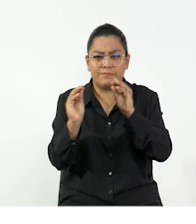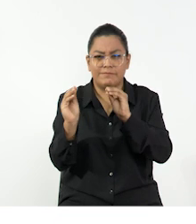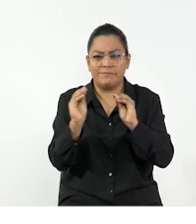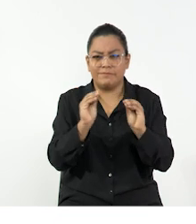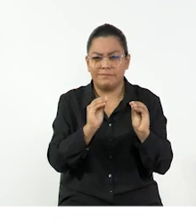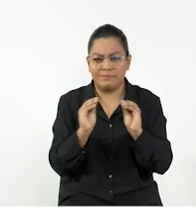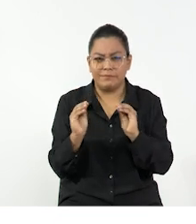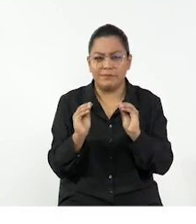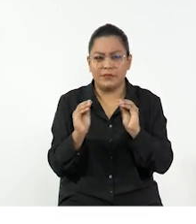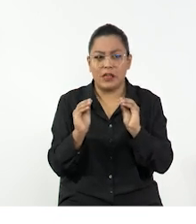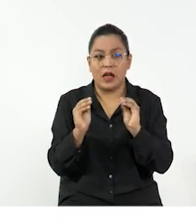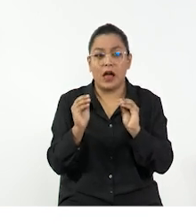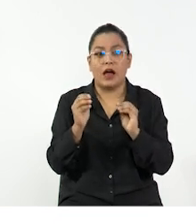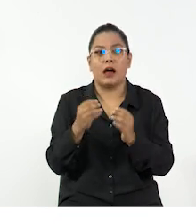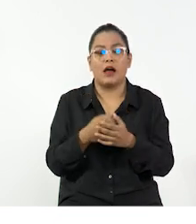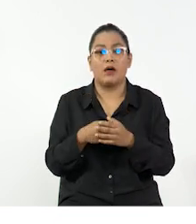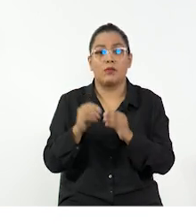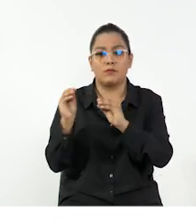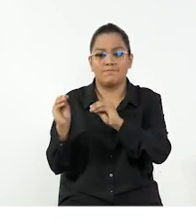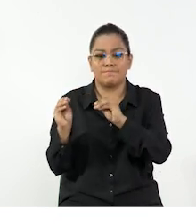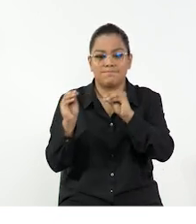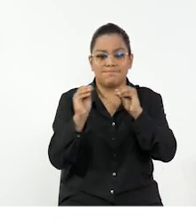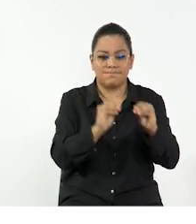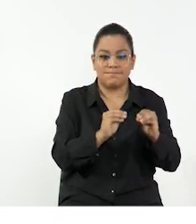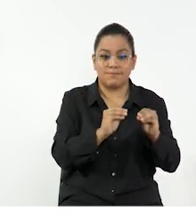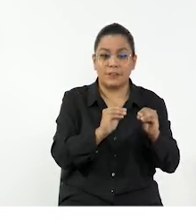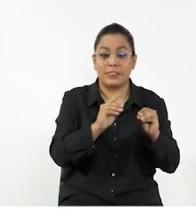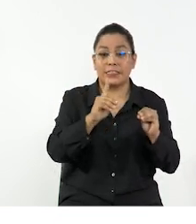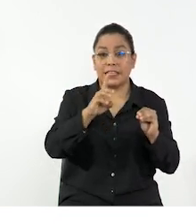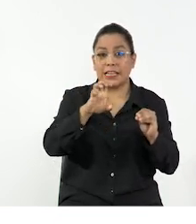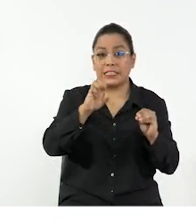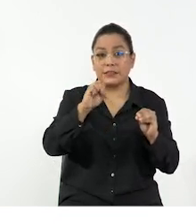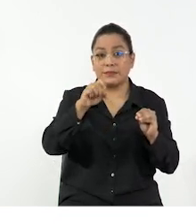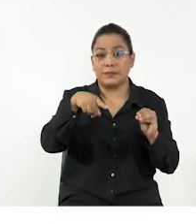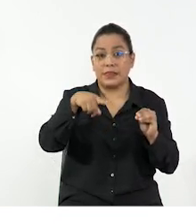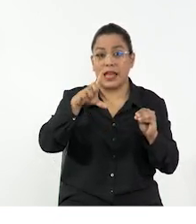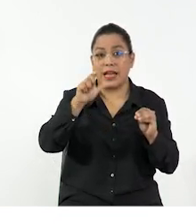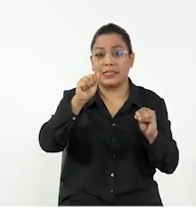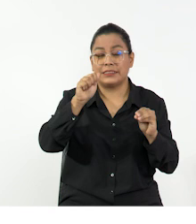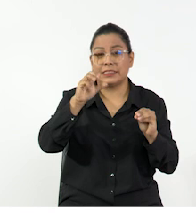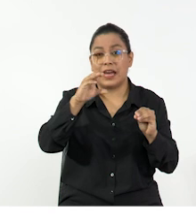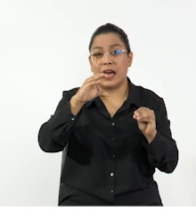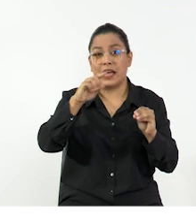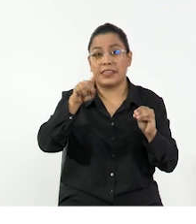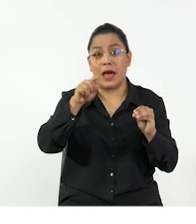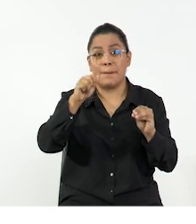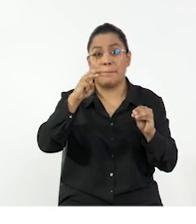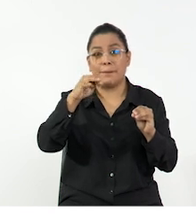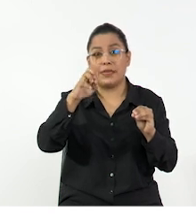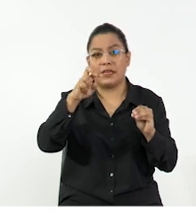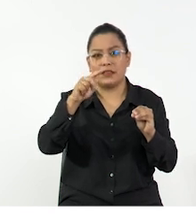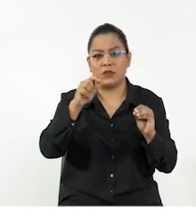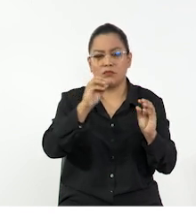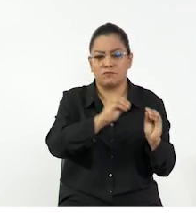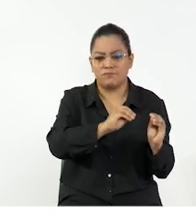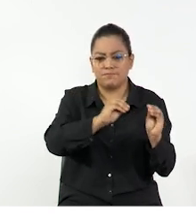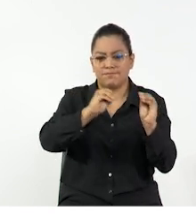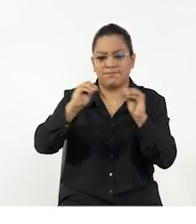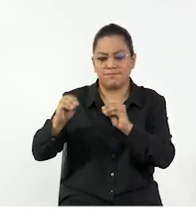a este movimiento. Partimos de la magnitud llamada desplazamiento. Sabemos que desplazarnos es